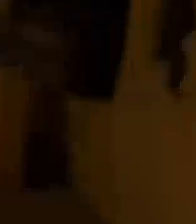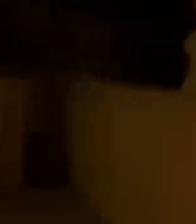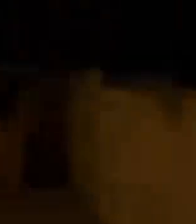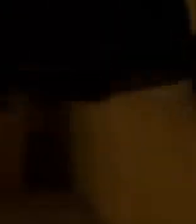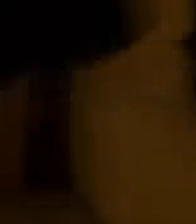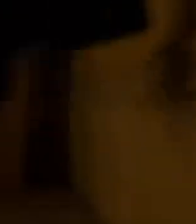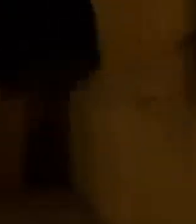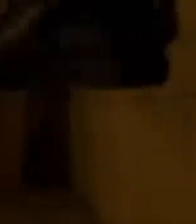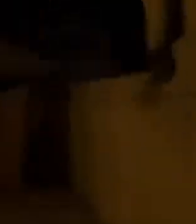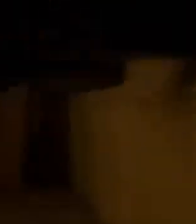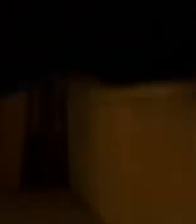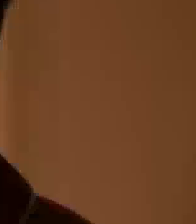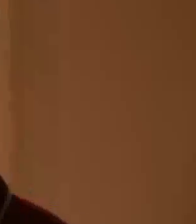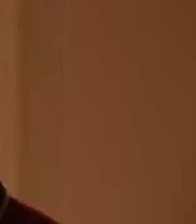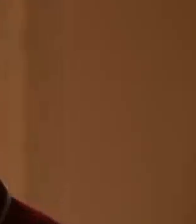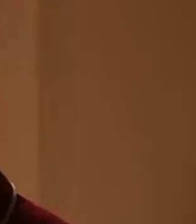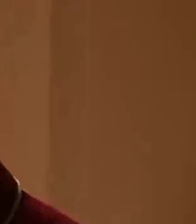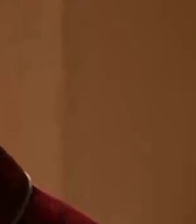Televisión.